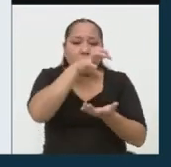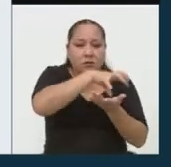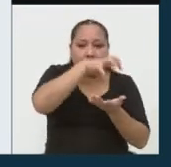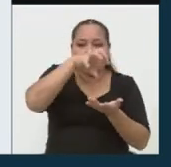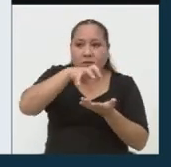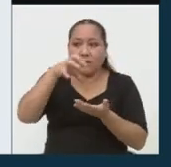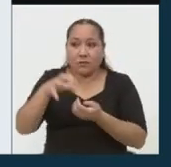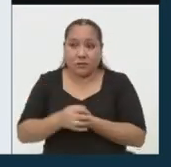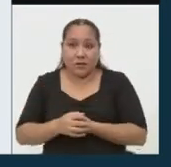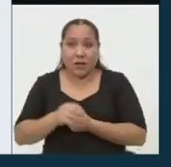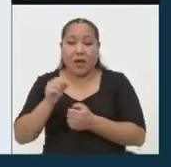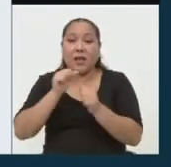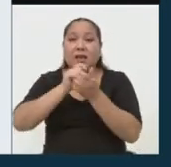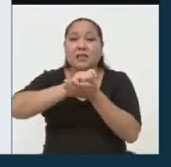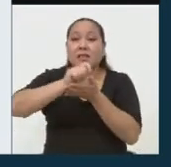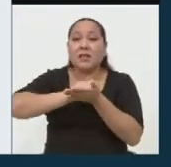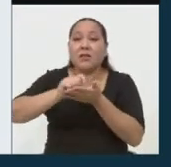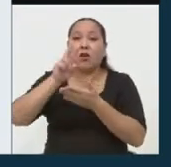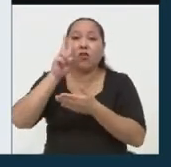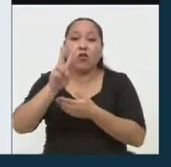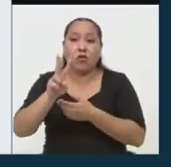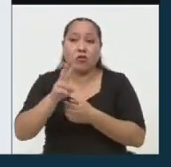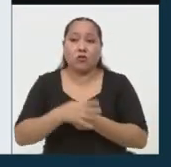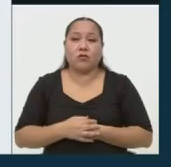y escribir el número dos de Adonay Guerrero.